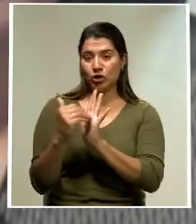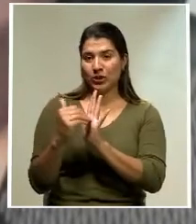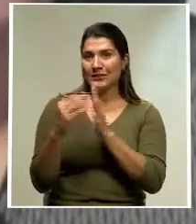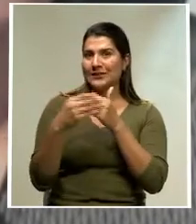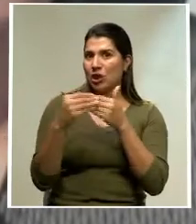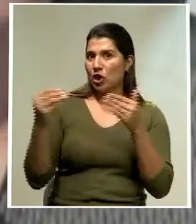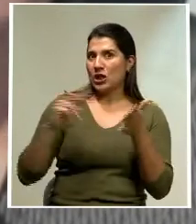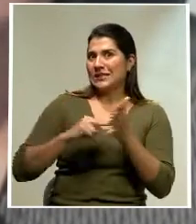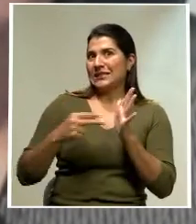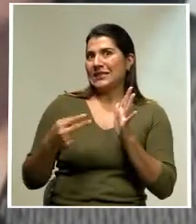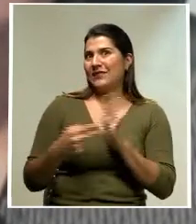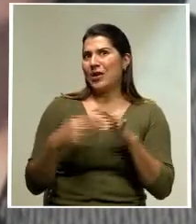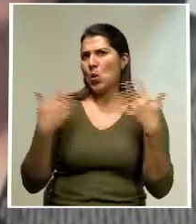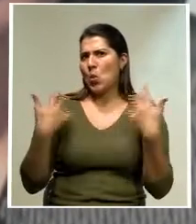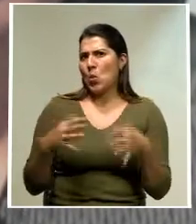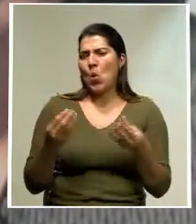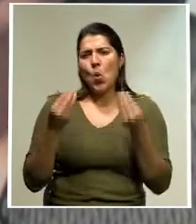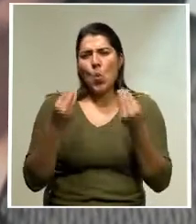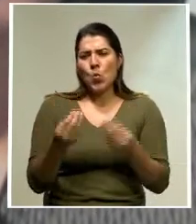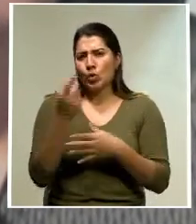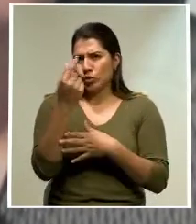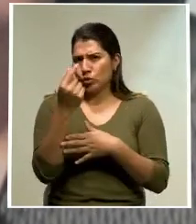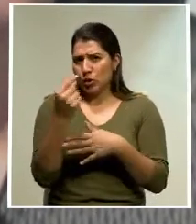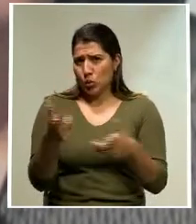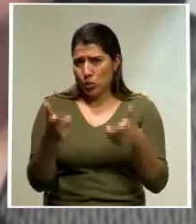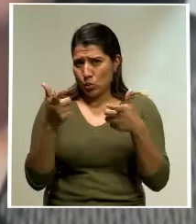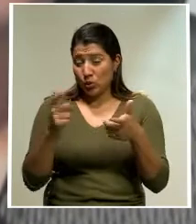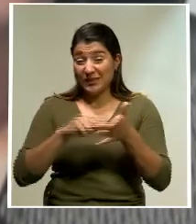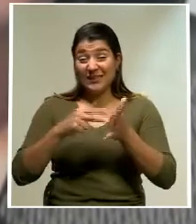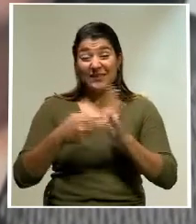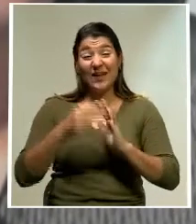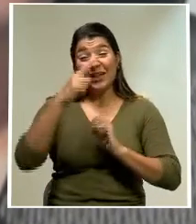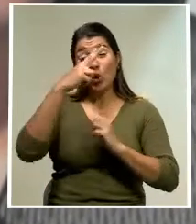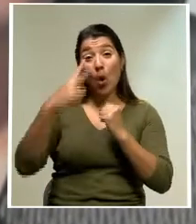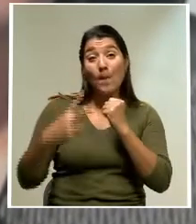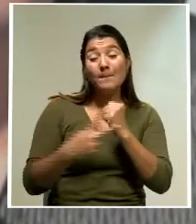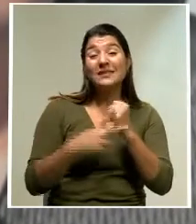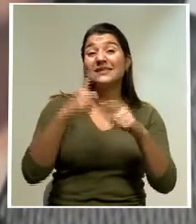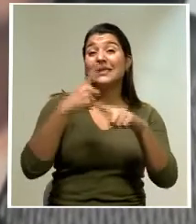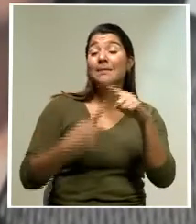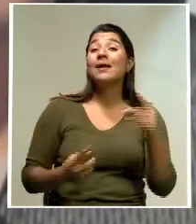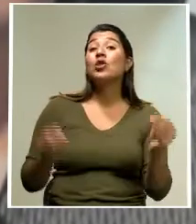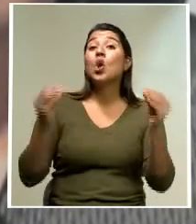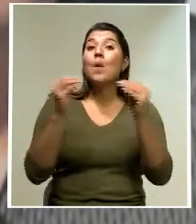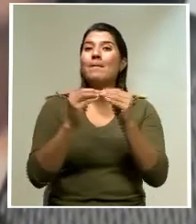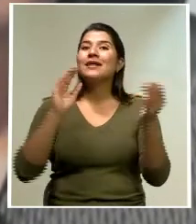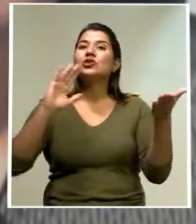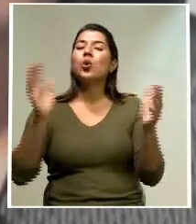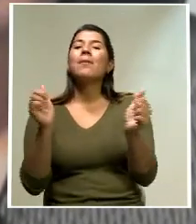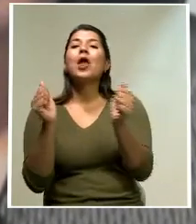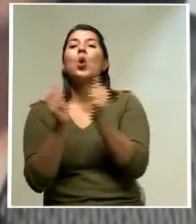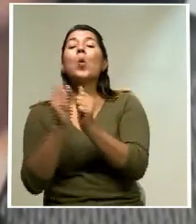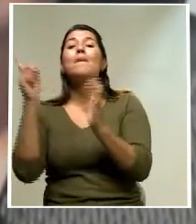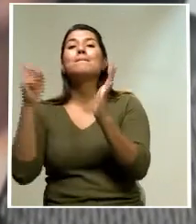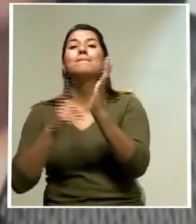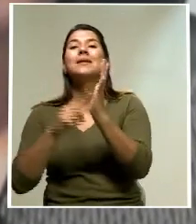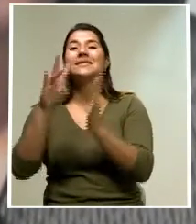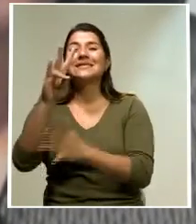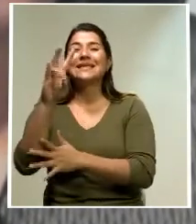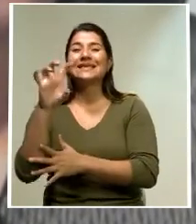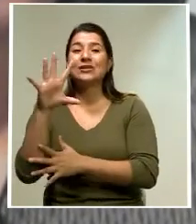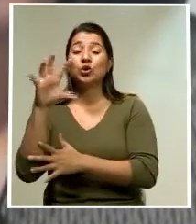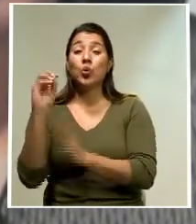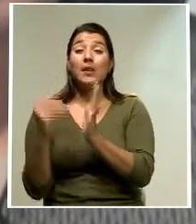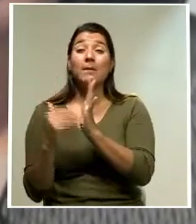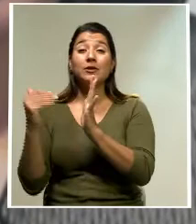cifra enorme. Es dos veces y medio más que los 1.750 millones de dólares que el gobierno